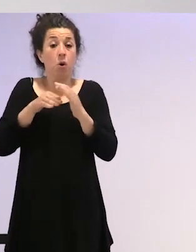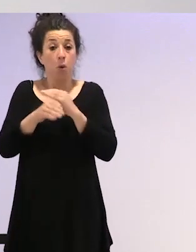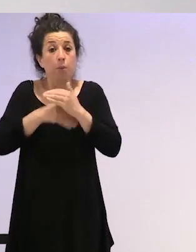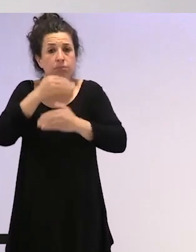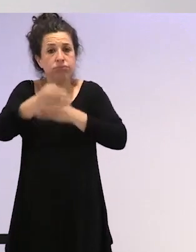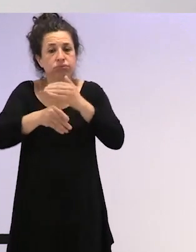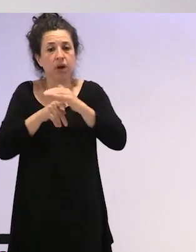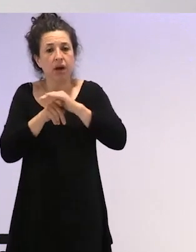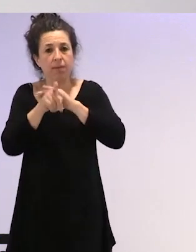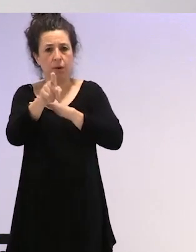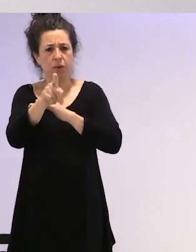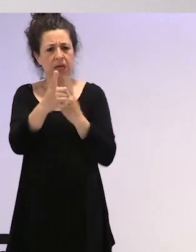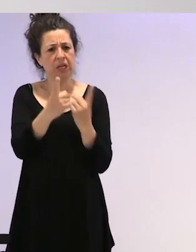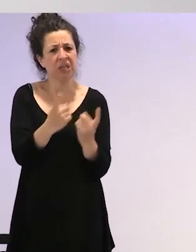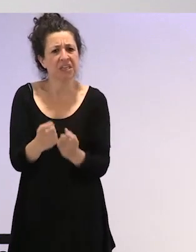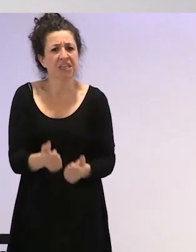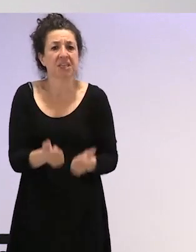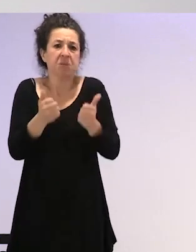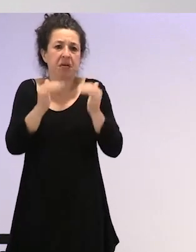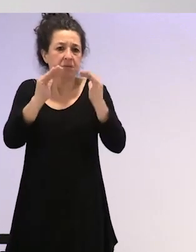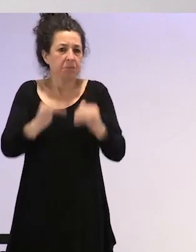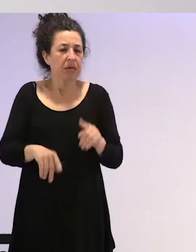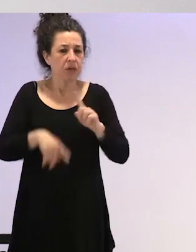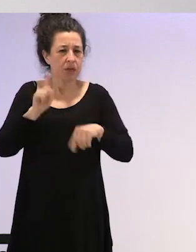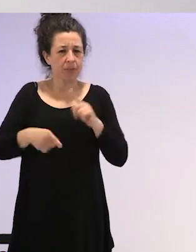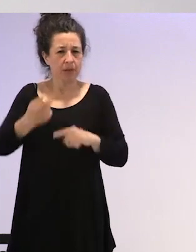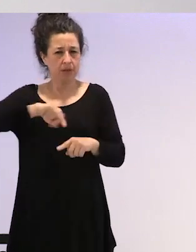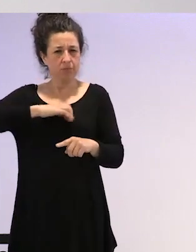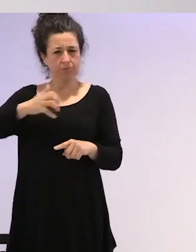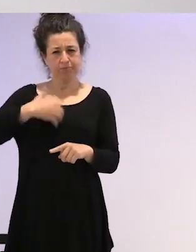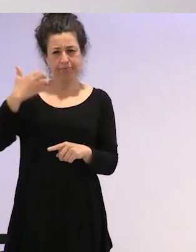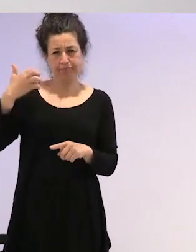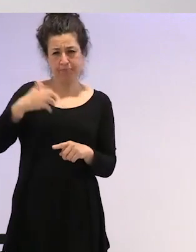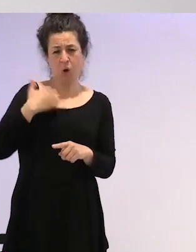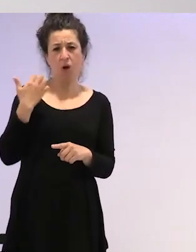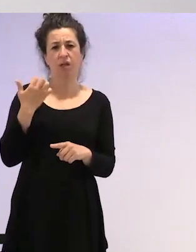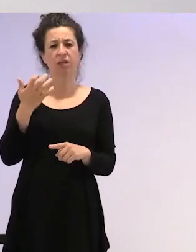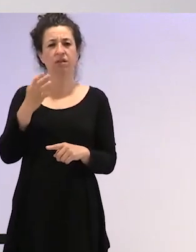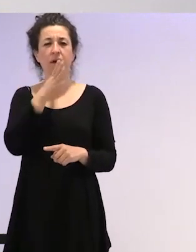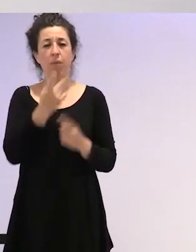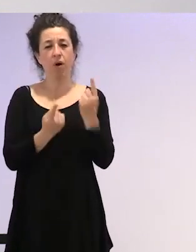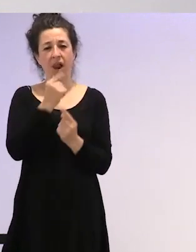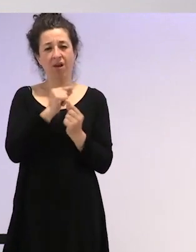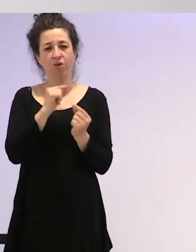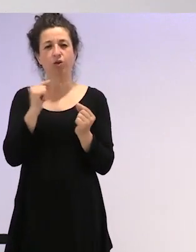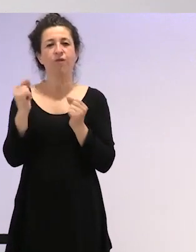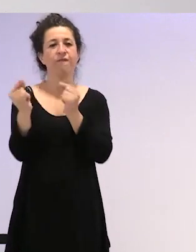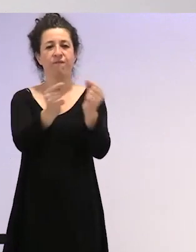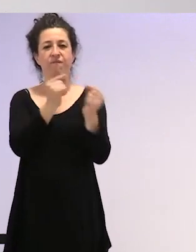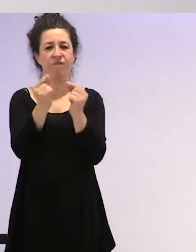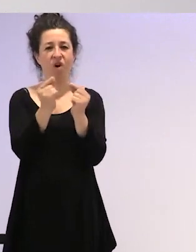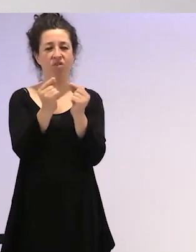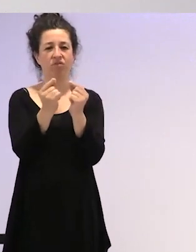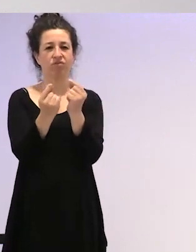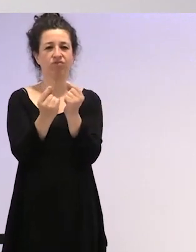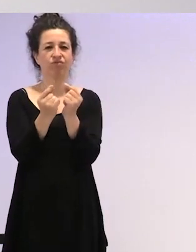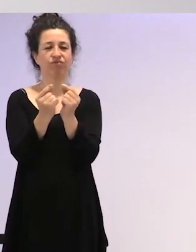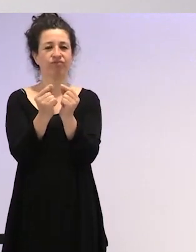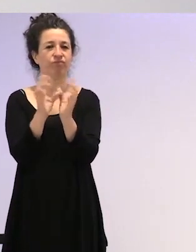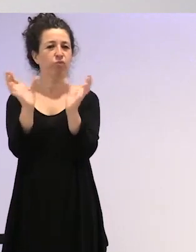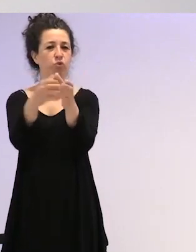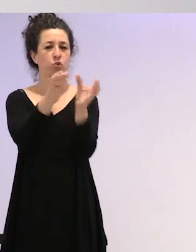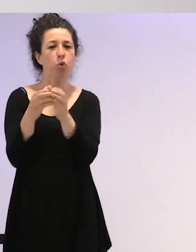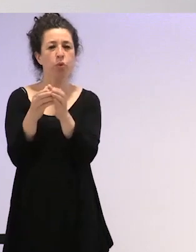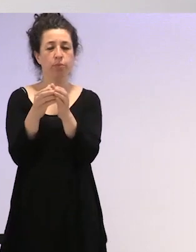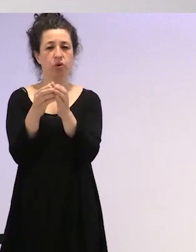menos. Nos molesta mucho cuando se habla, y además se habla desde algunos foros, que quieren negar muchos